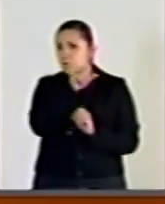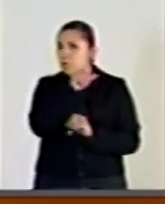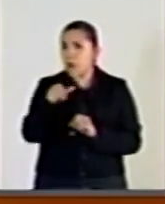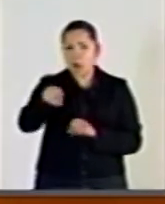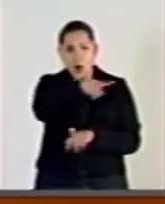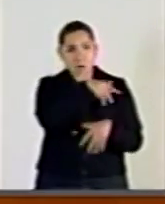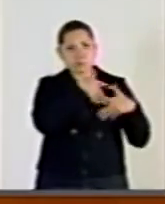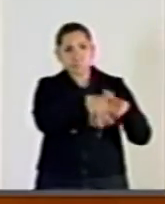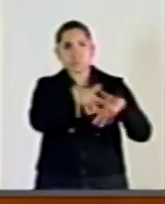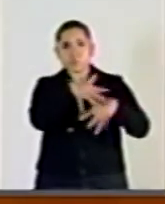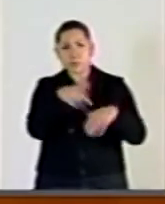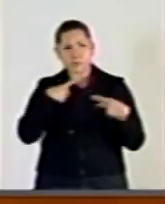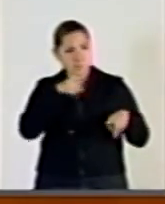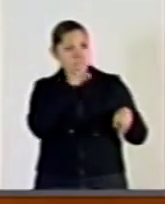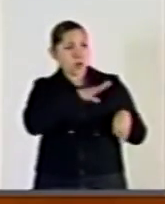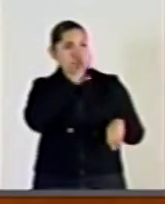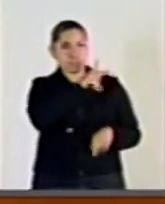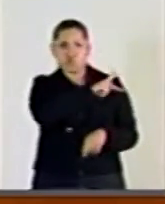social.